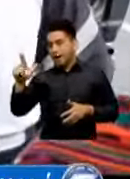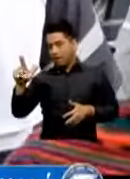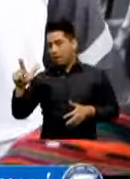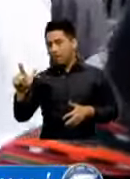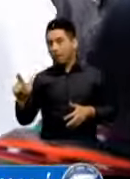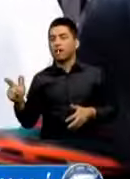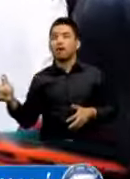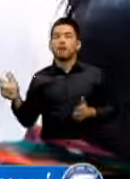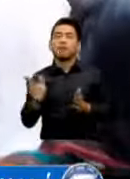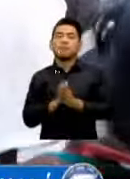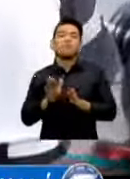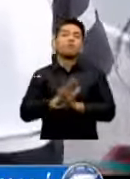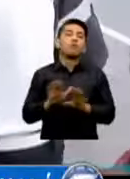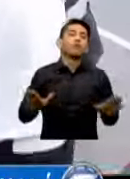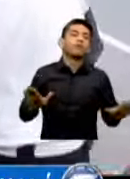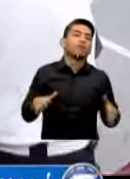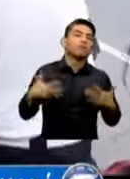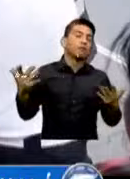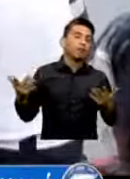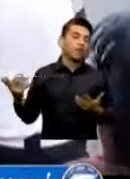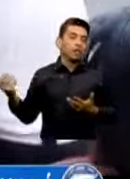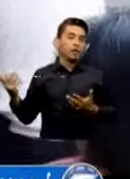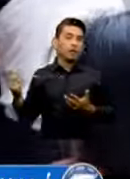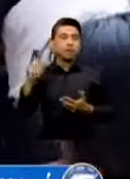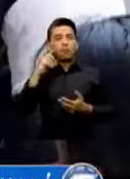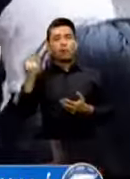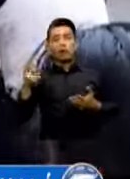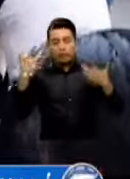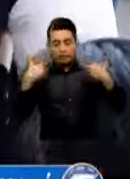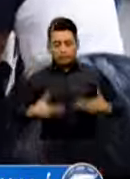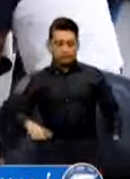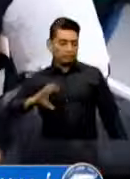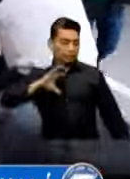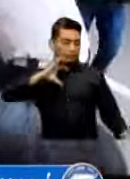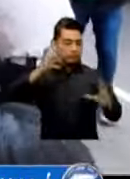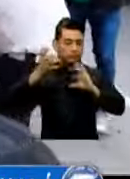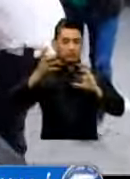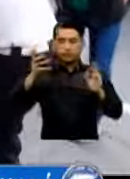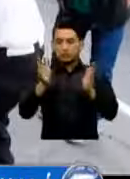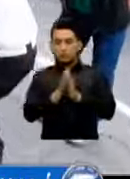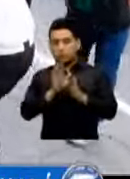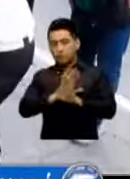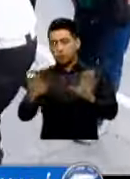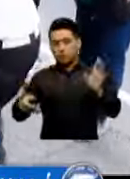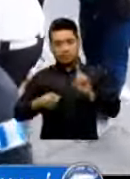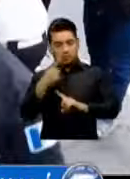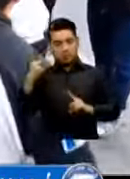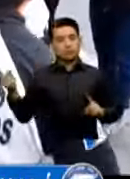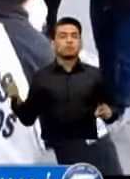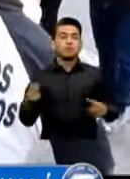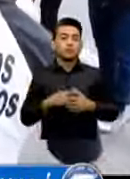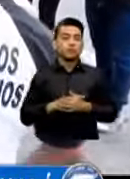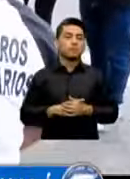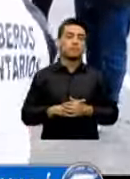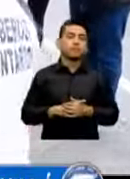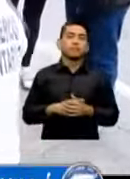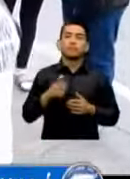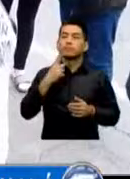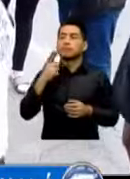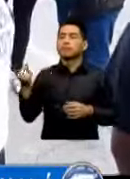Por Politraumatismo General Si Según De Que La 98